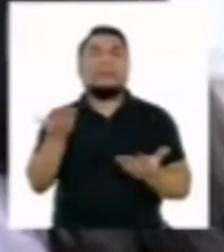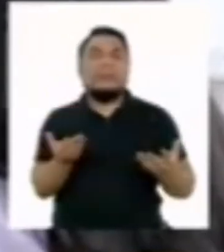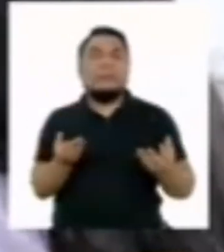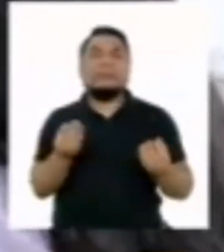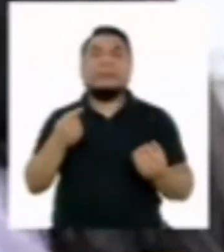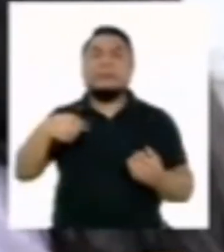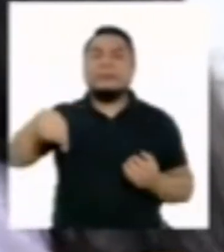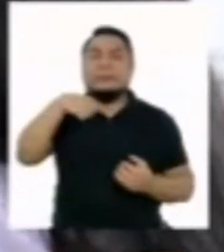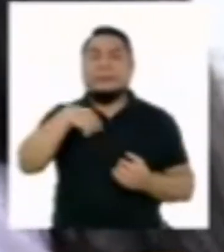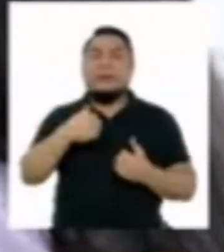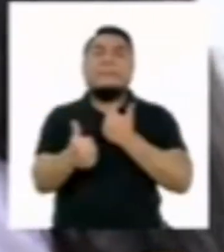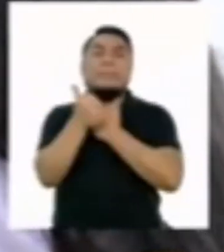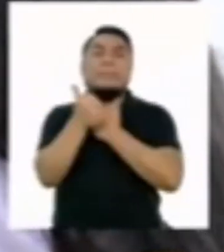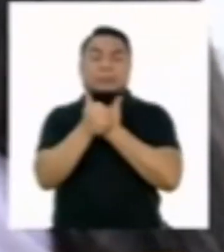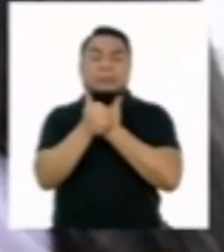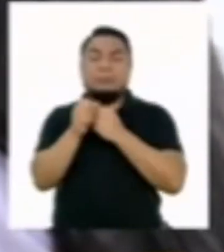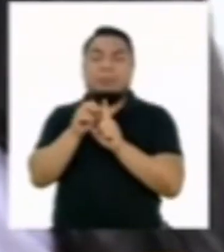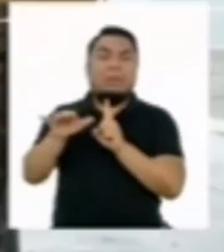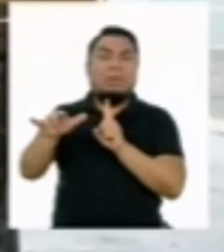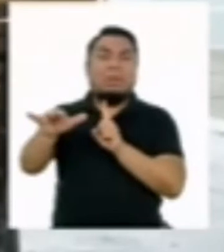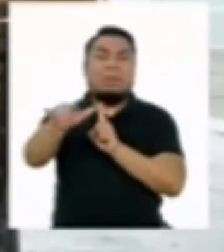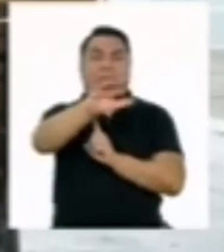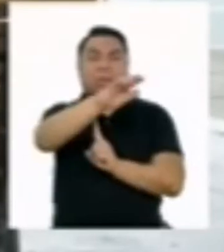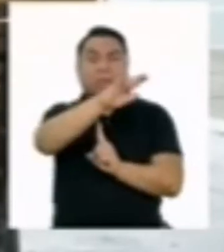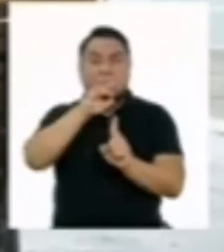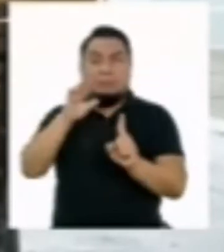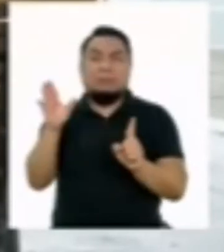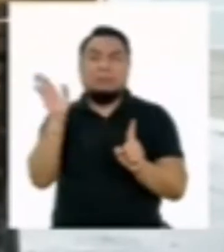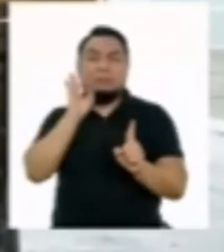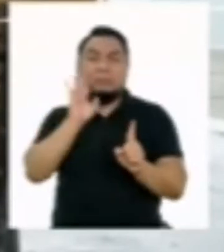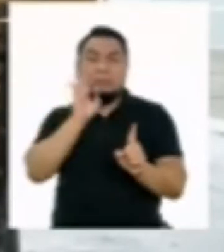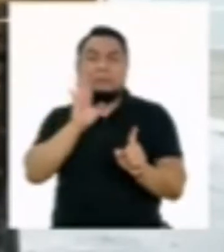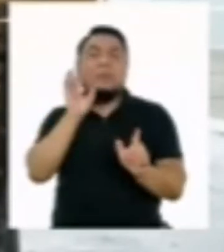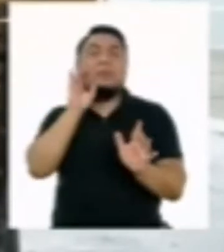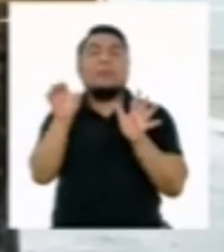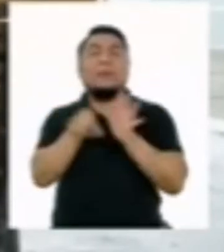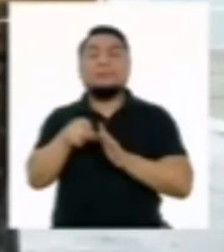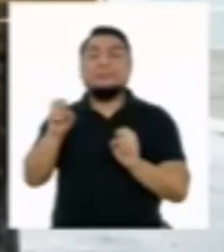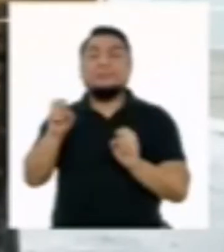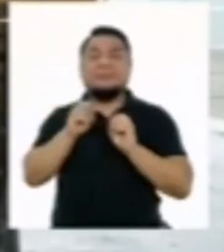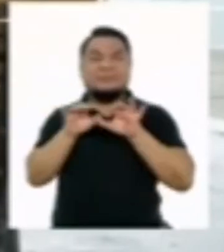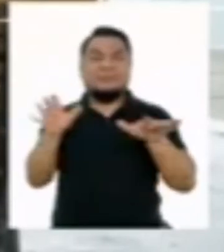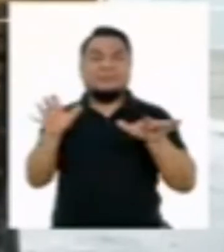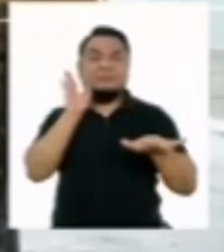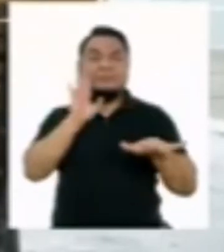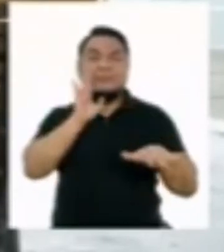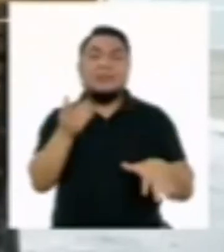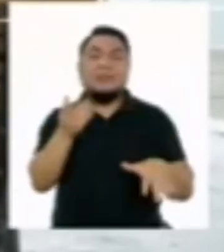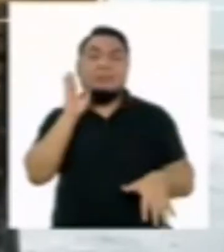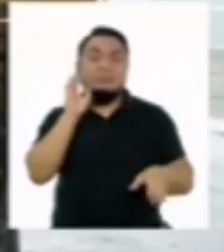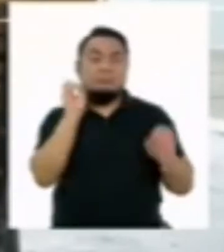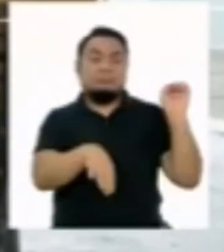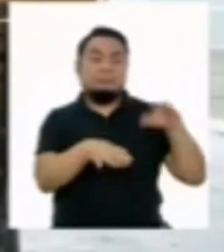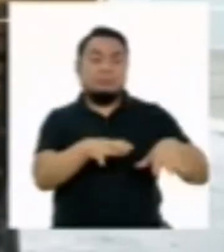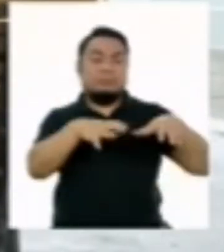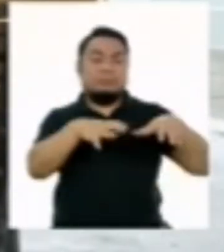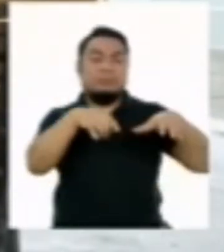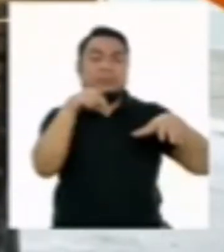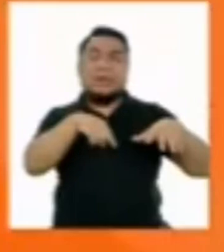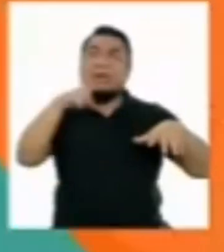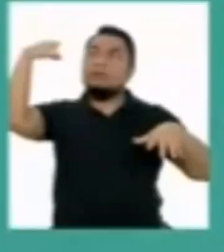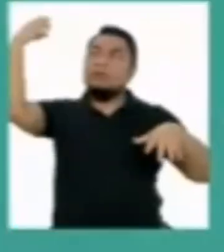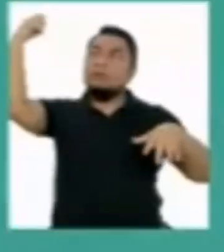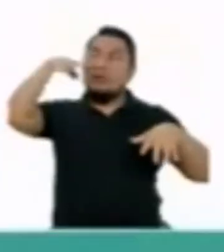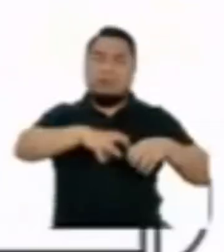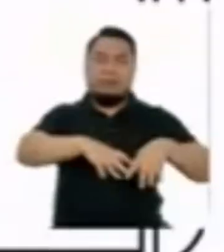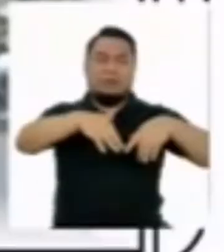nos exponen a la contaminación. Entre ellas, por ejemplo, la contaminación por residuos sólidos o la contaminación por la